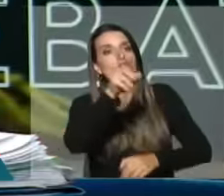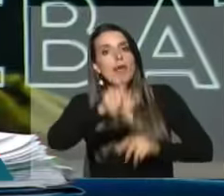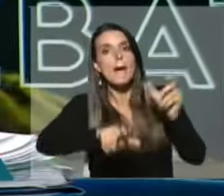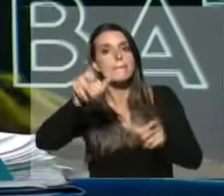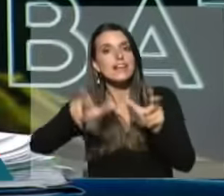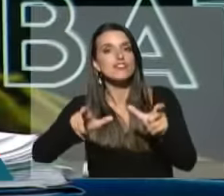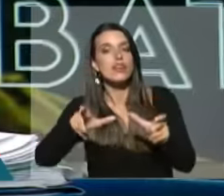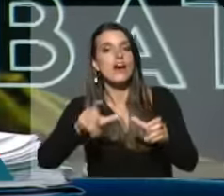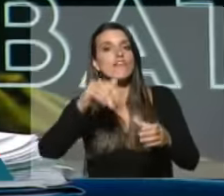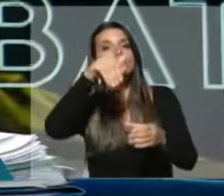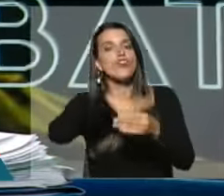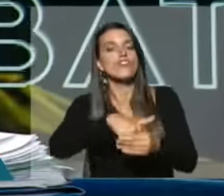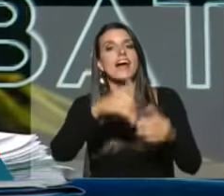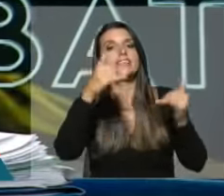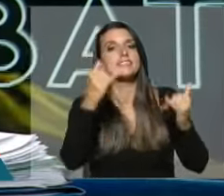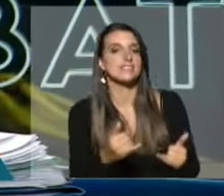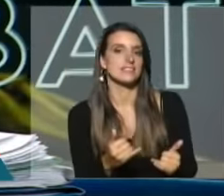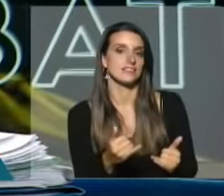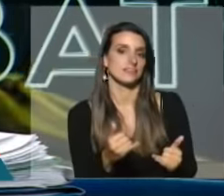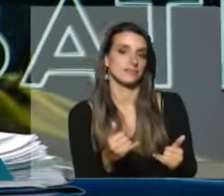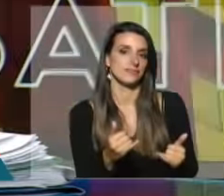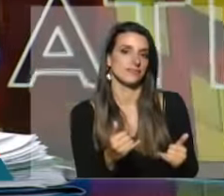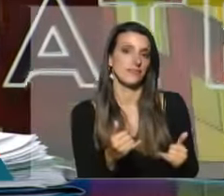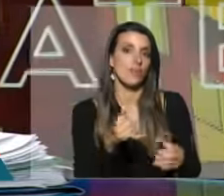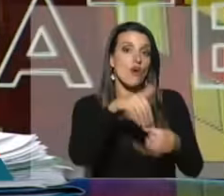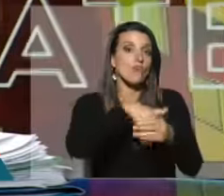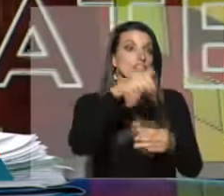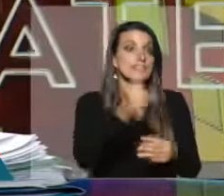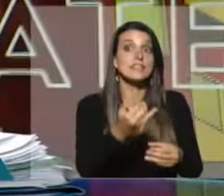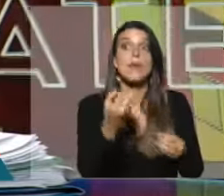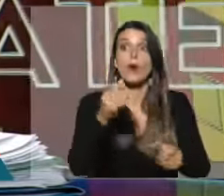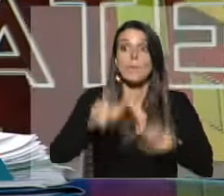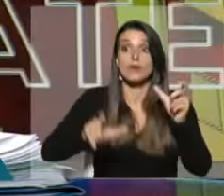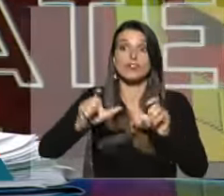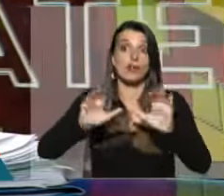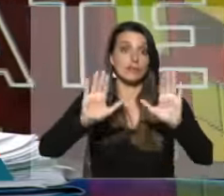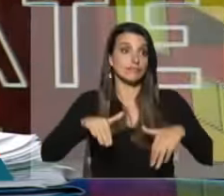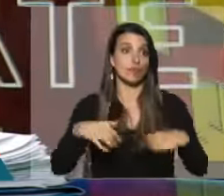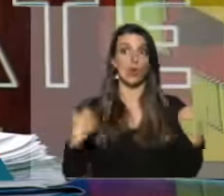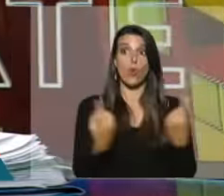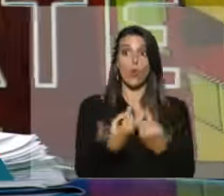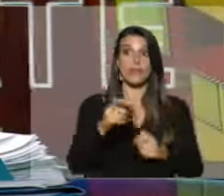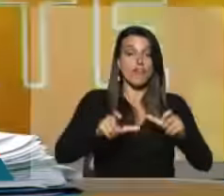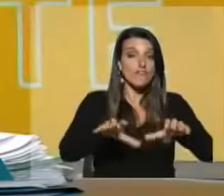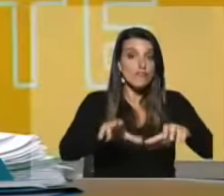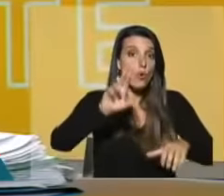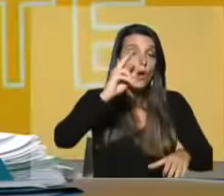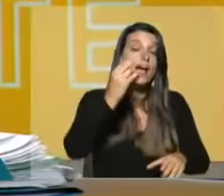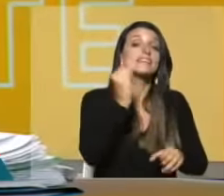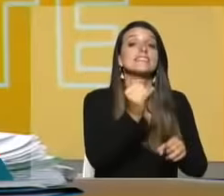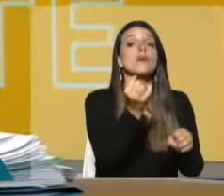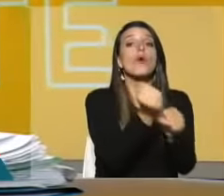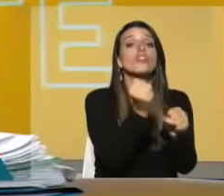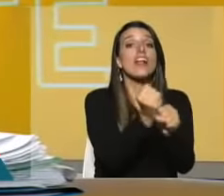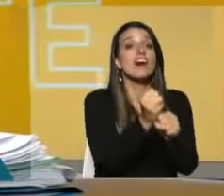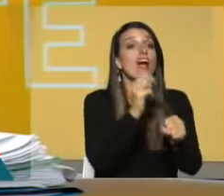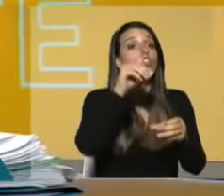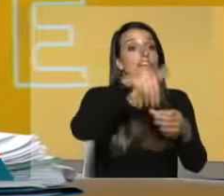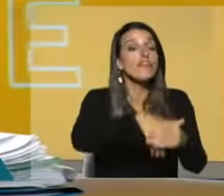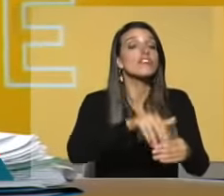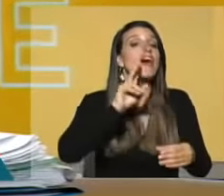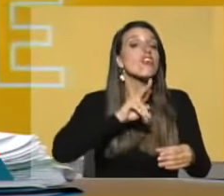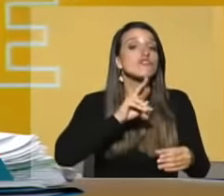los ciudadanos de votar sí. sí por nuestra gente sí por los trabajadores y los jubilados